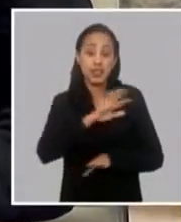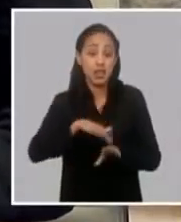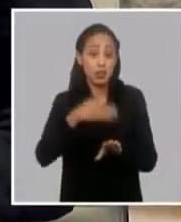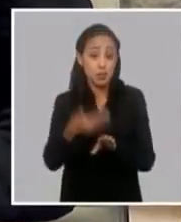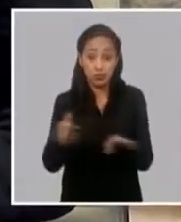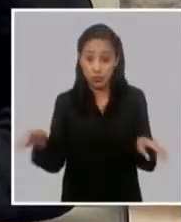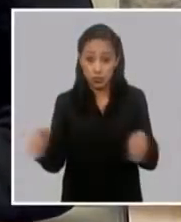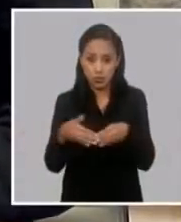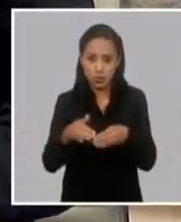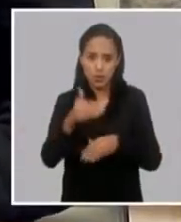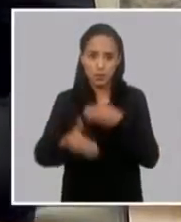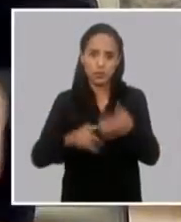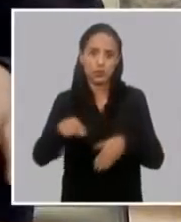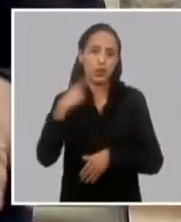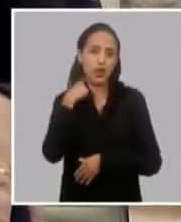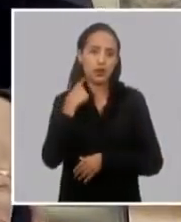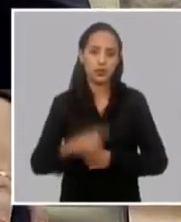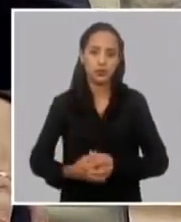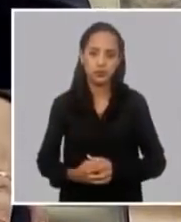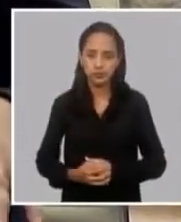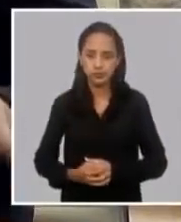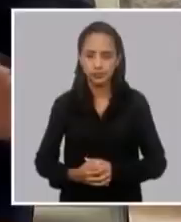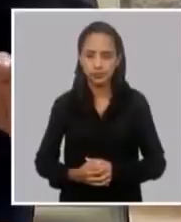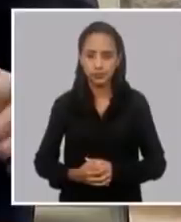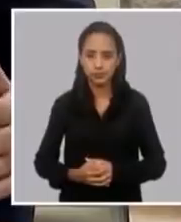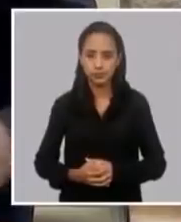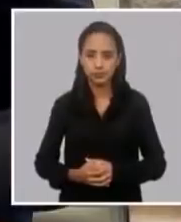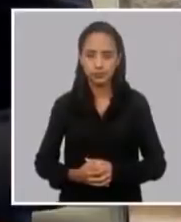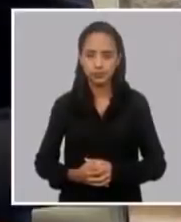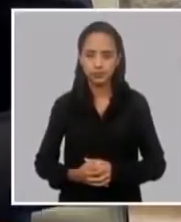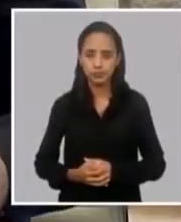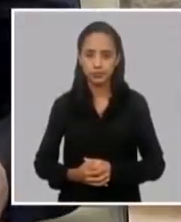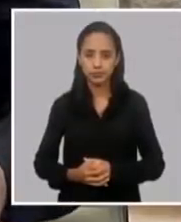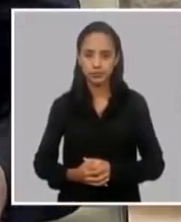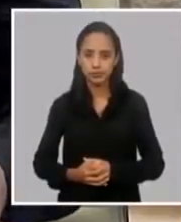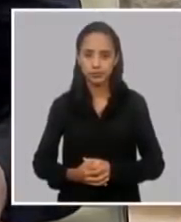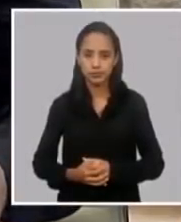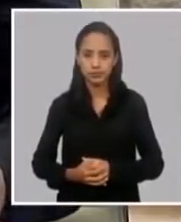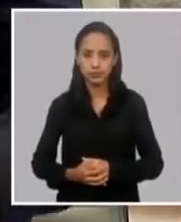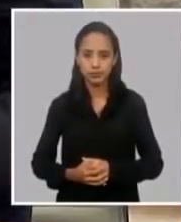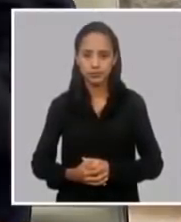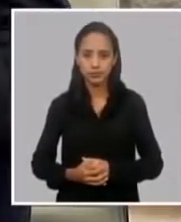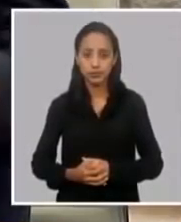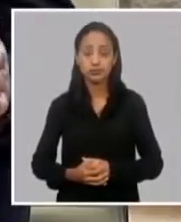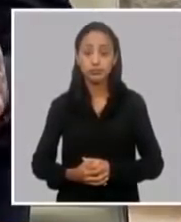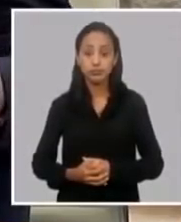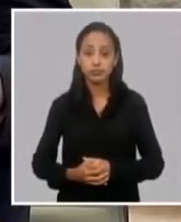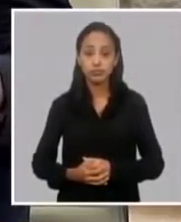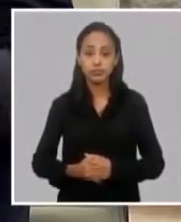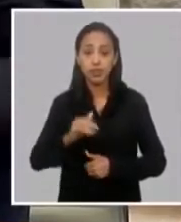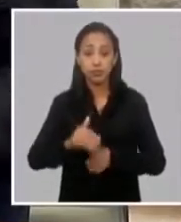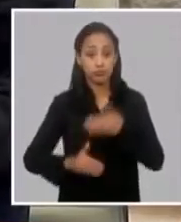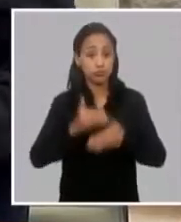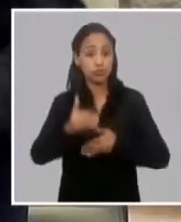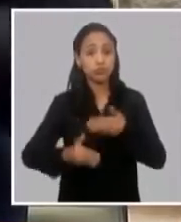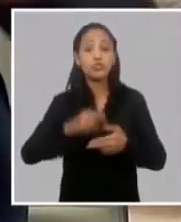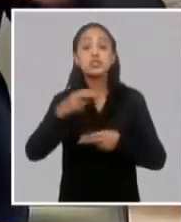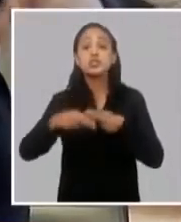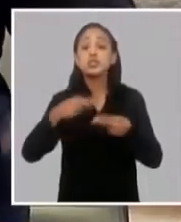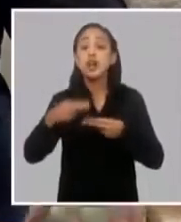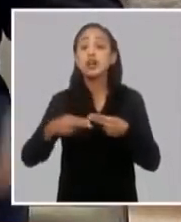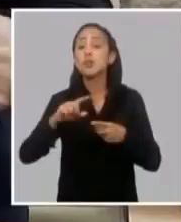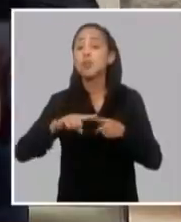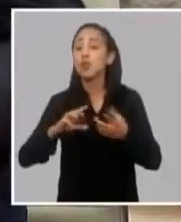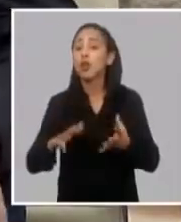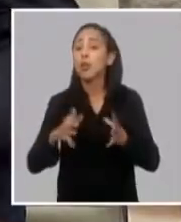en el año. El avance hay que decir que también ha estado matizado en la medida de la